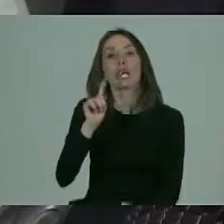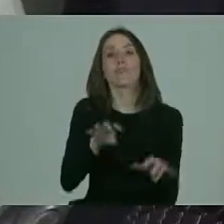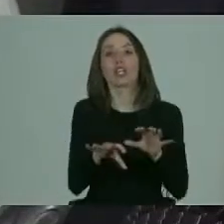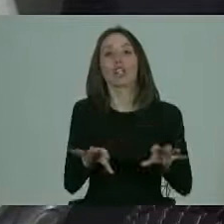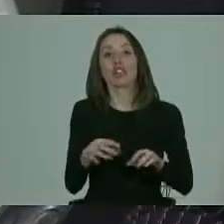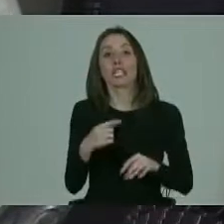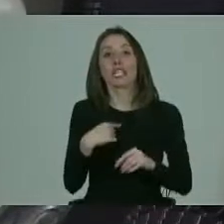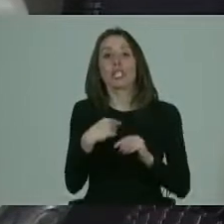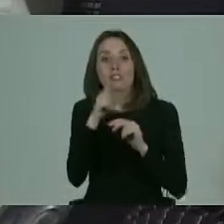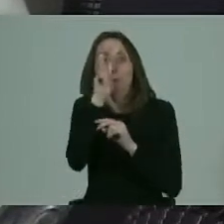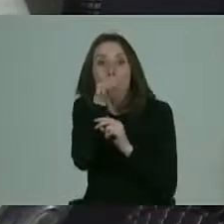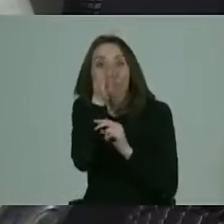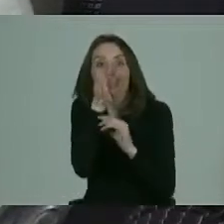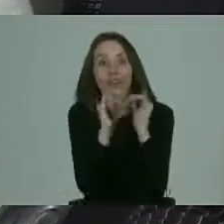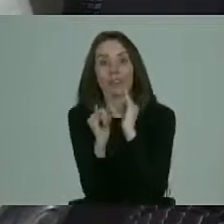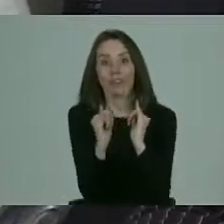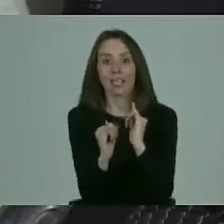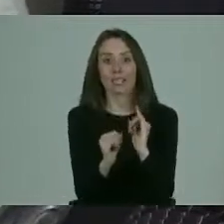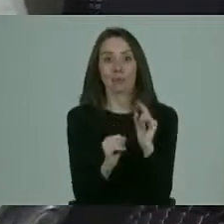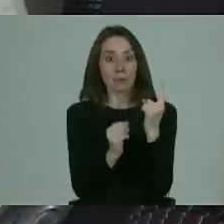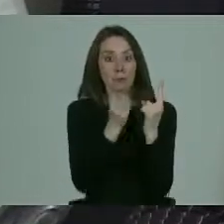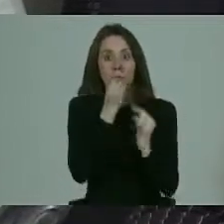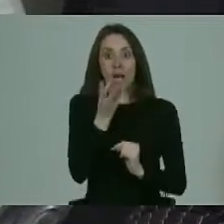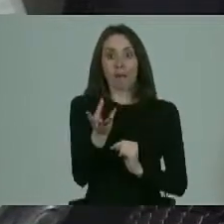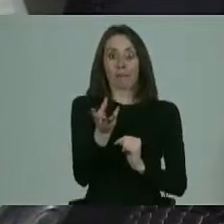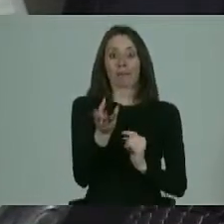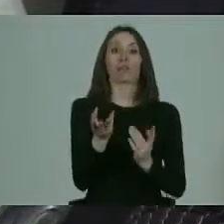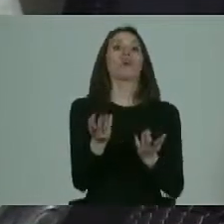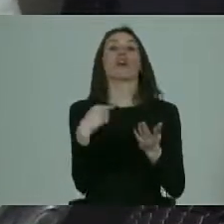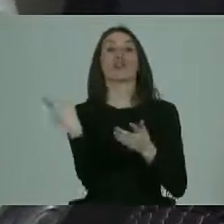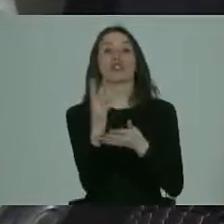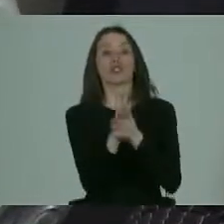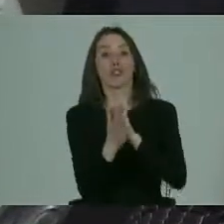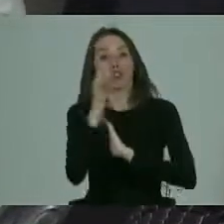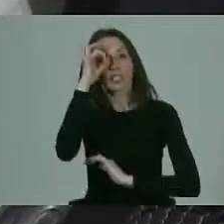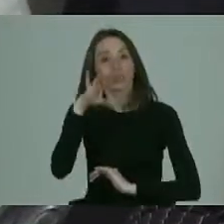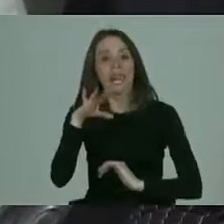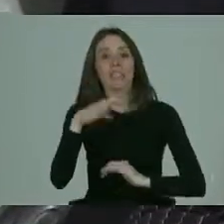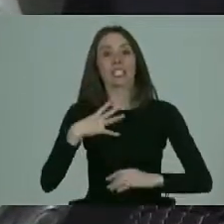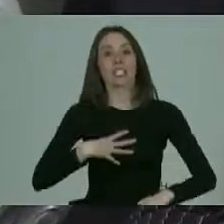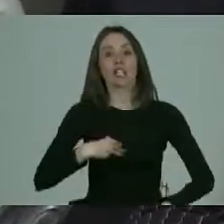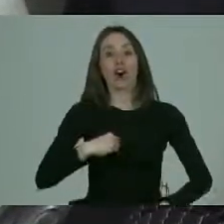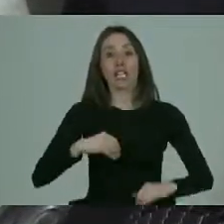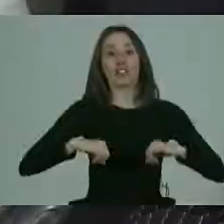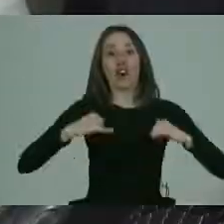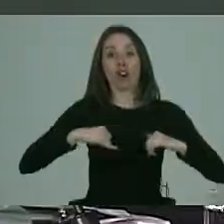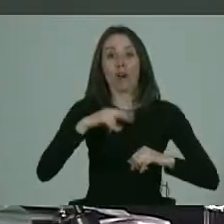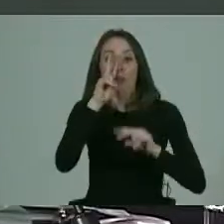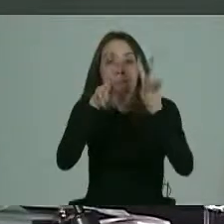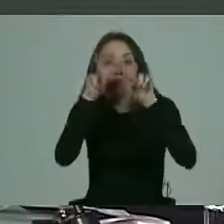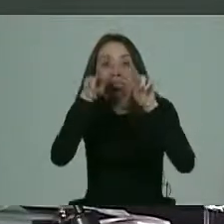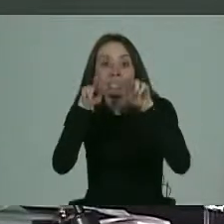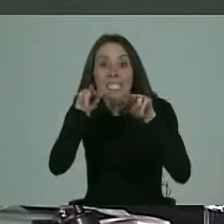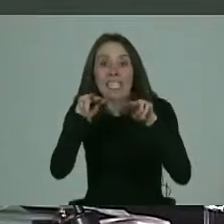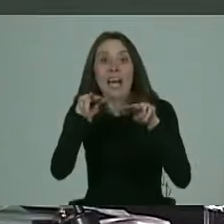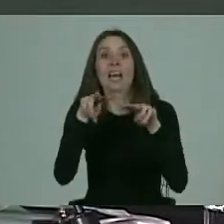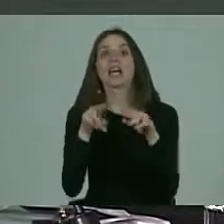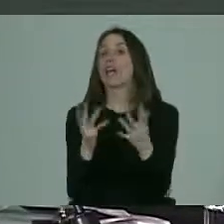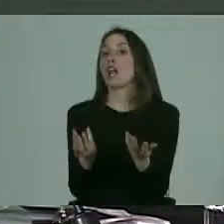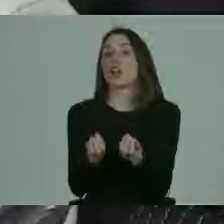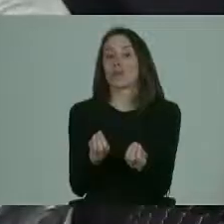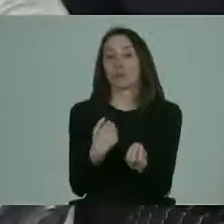que yo miro en internet. Primera cosa. Y que eso, porque todos sabemos lo que miran nuestros hijos, que son adolescentes. Lo que pasa es que